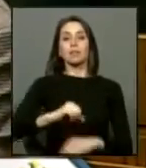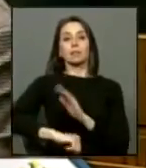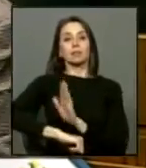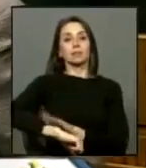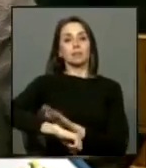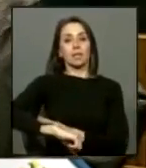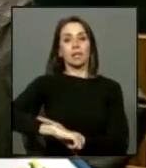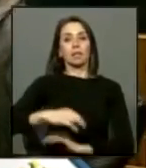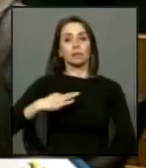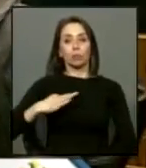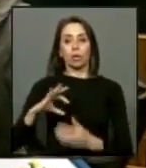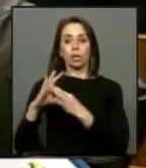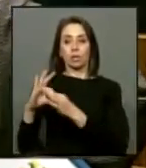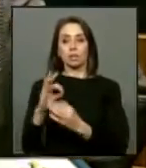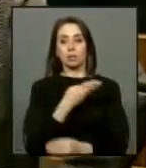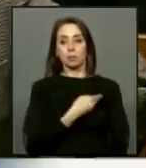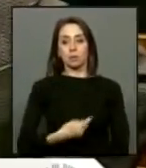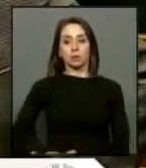Ciudad Gracias